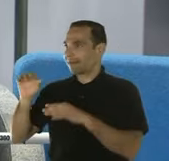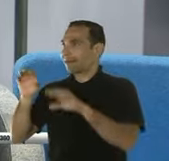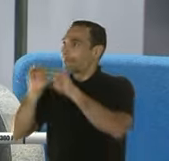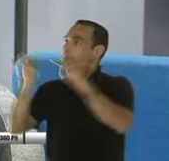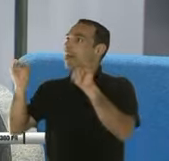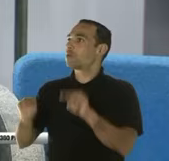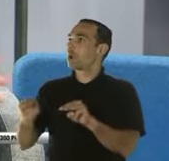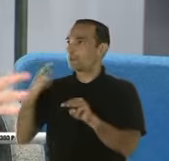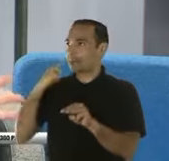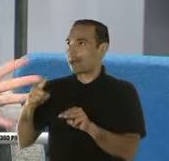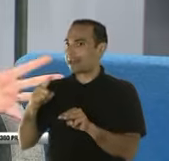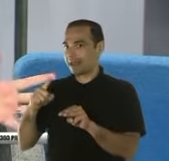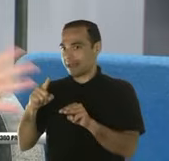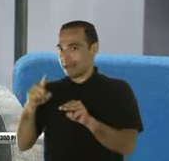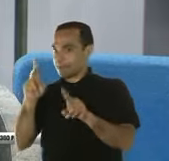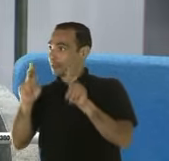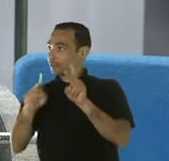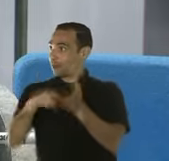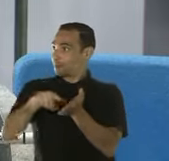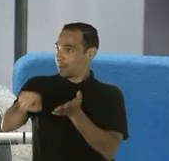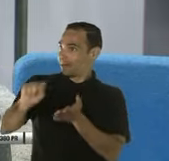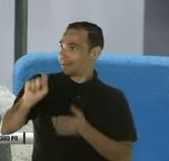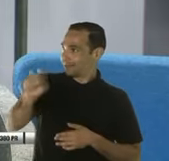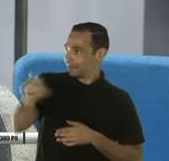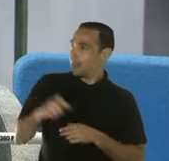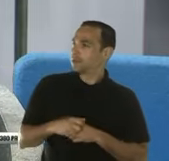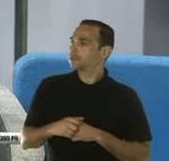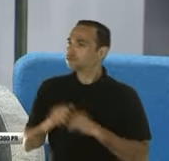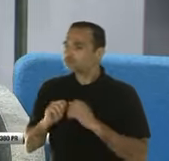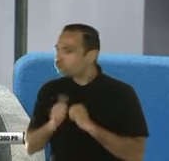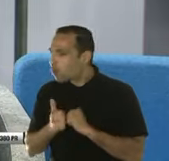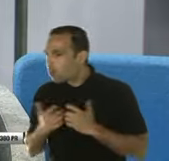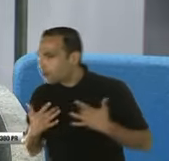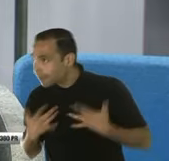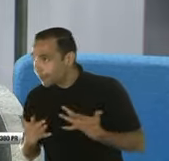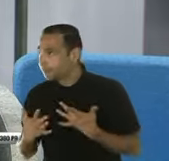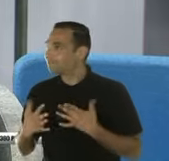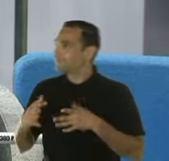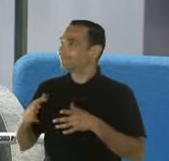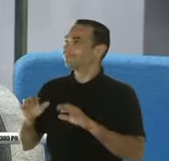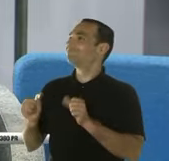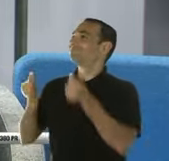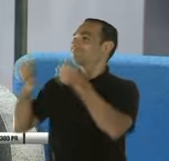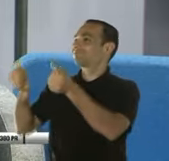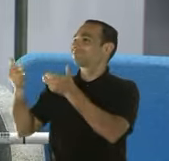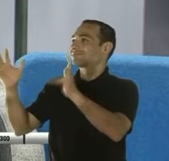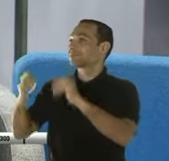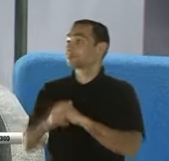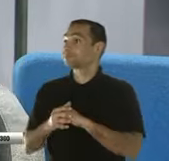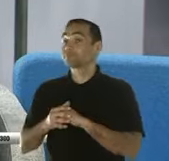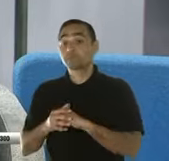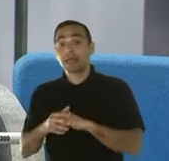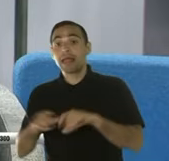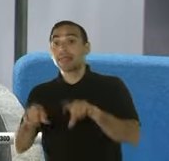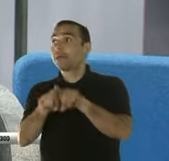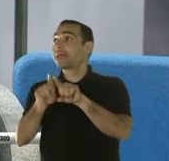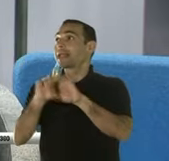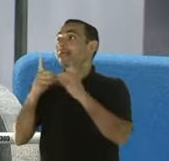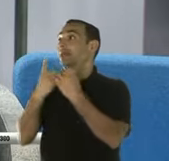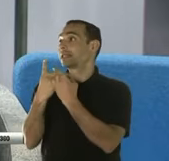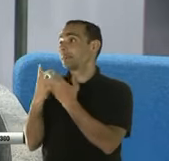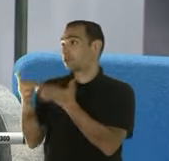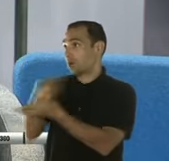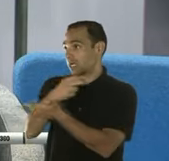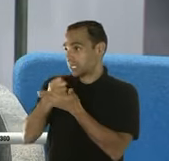proceso de erradicación y sobre qué ingreso y gasto se pueden deducir. También en la página del Departamento de Hacienda también pueden dirigirse a ella y hay mucha